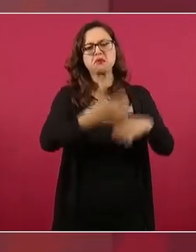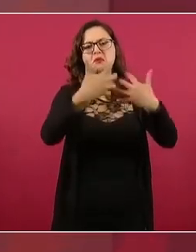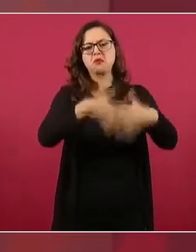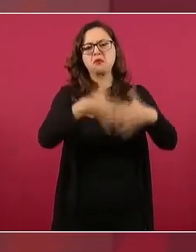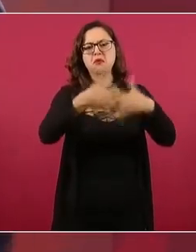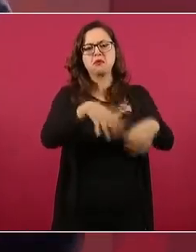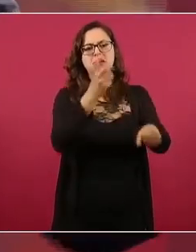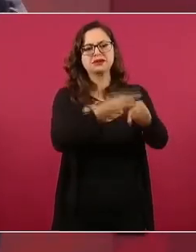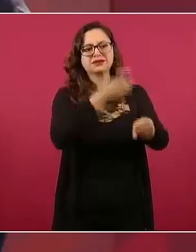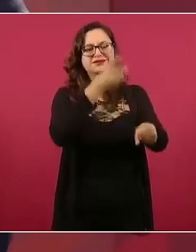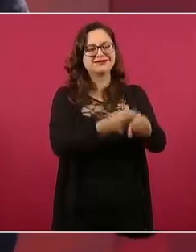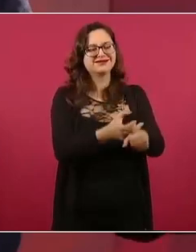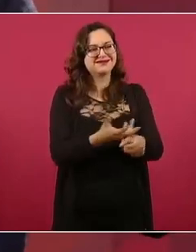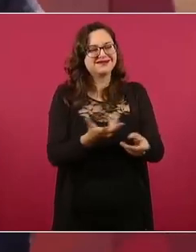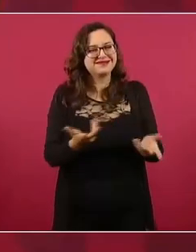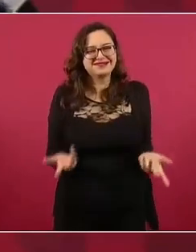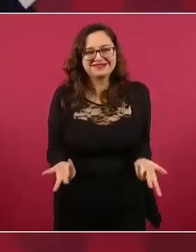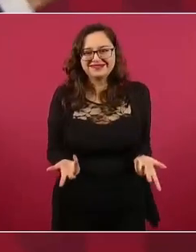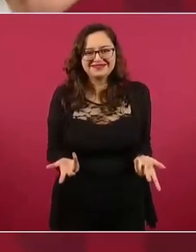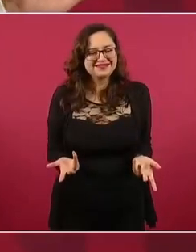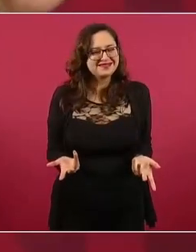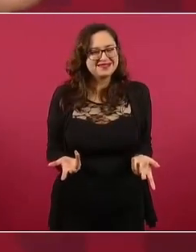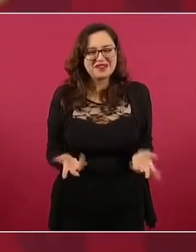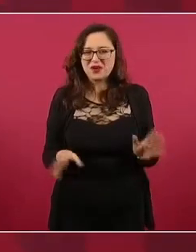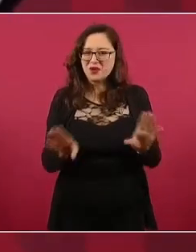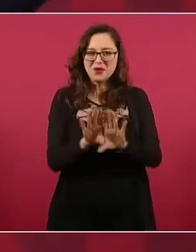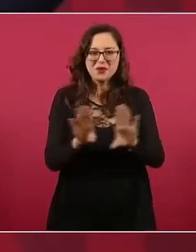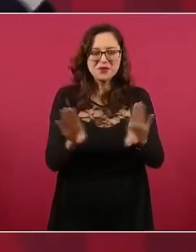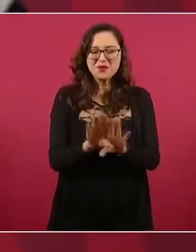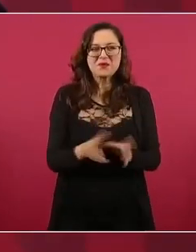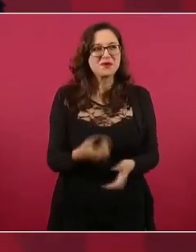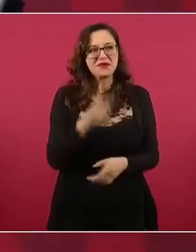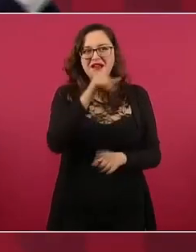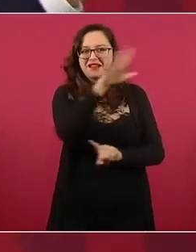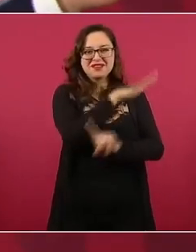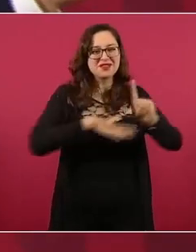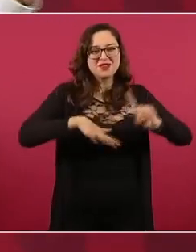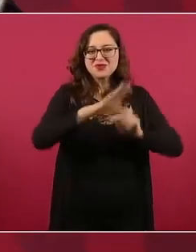Ya no se puede estar pensando